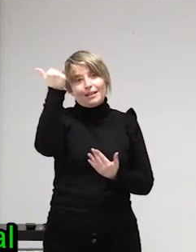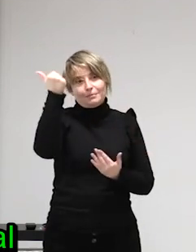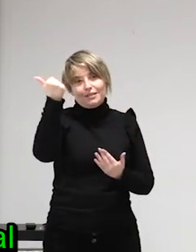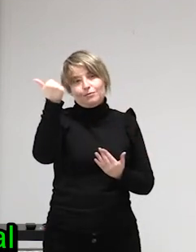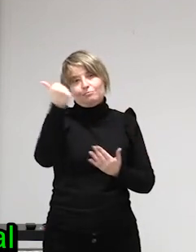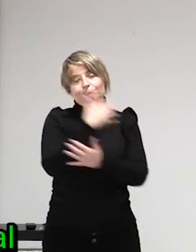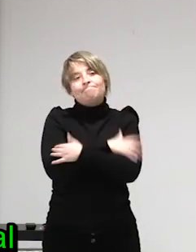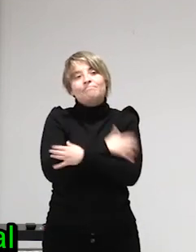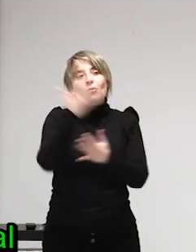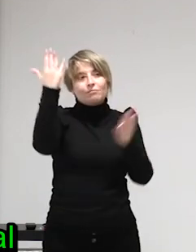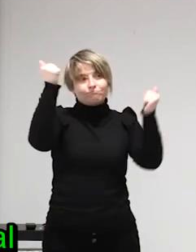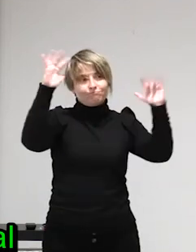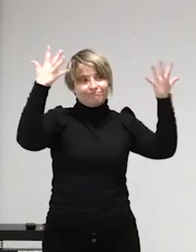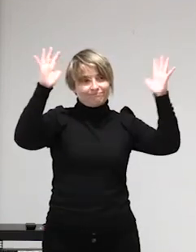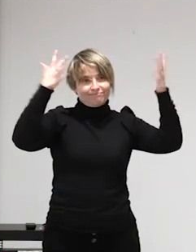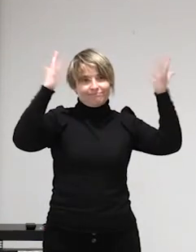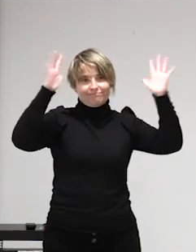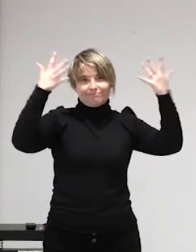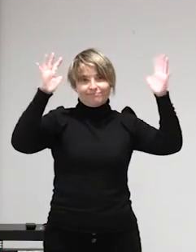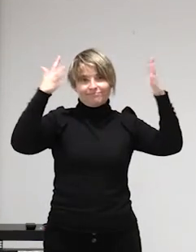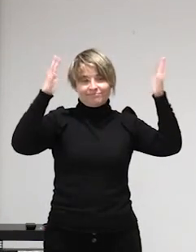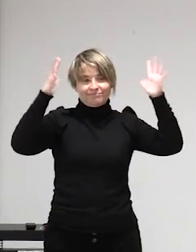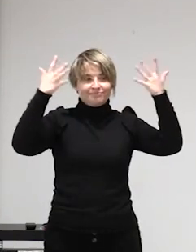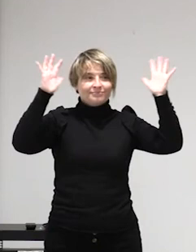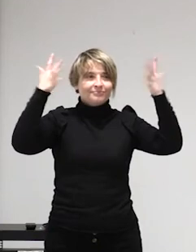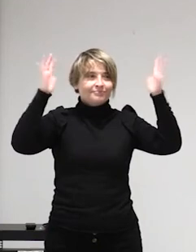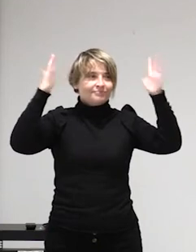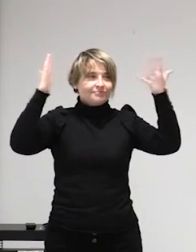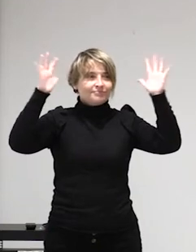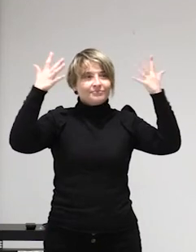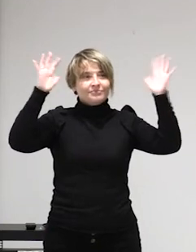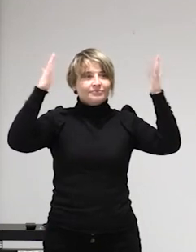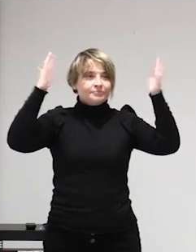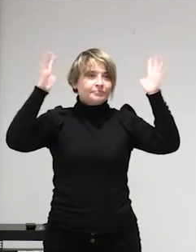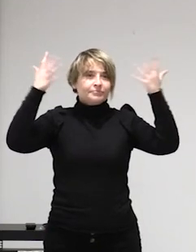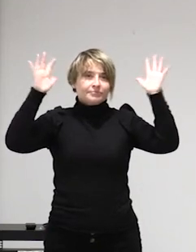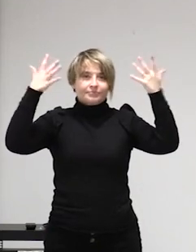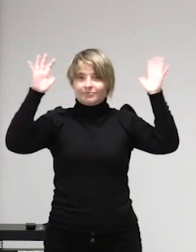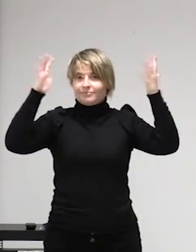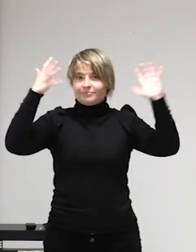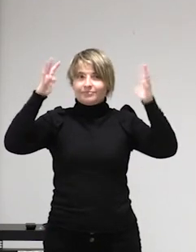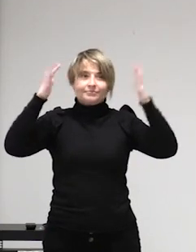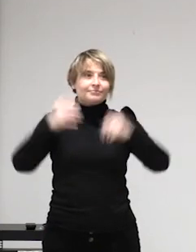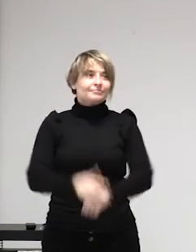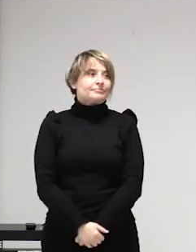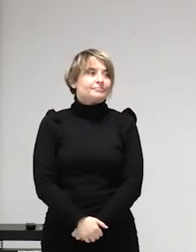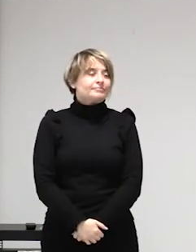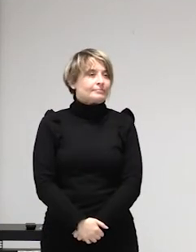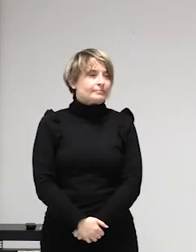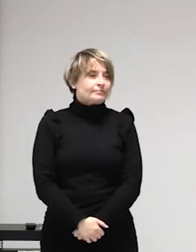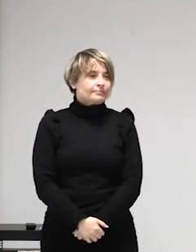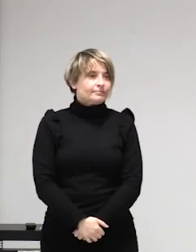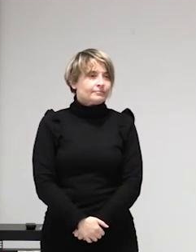que es una falta de educación sexual desde las aulas una falta de educación sexual que mentalice